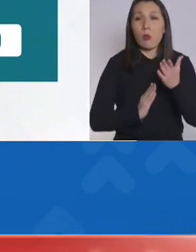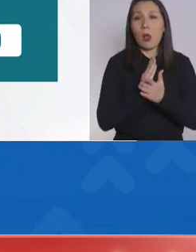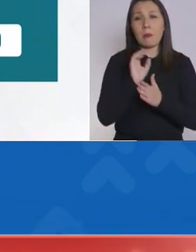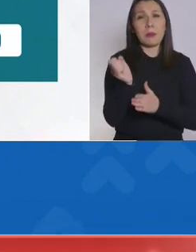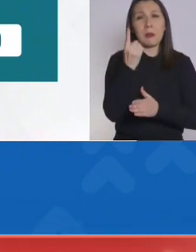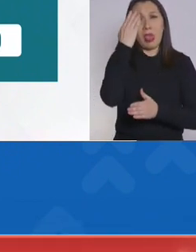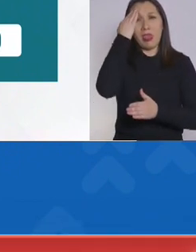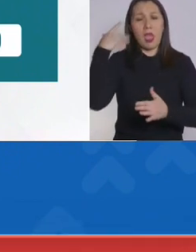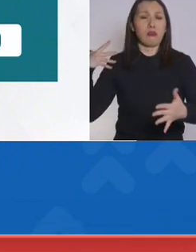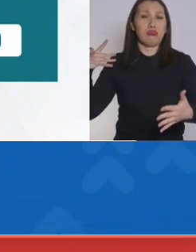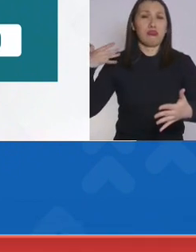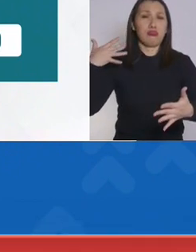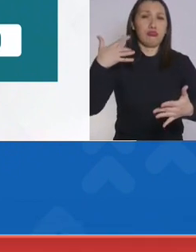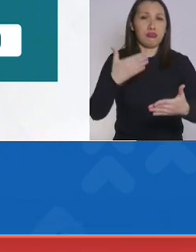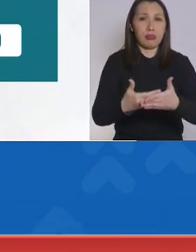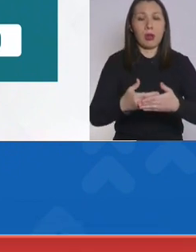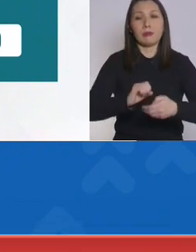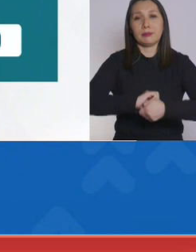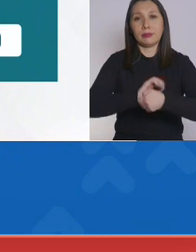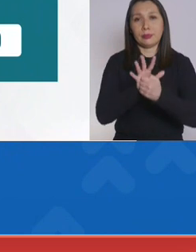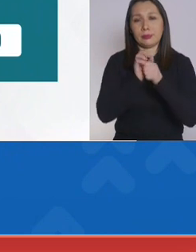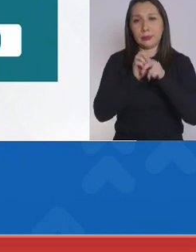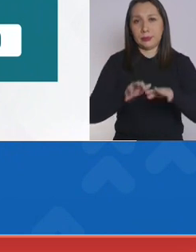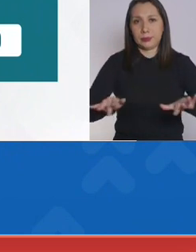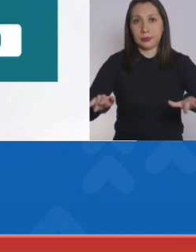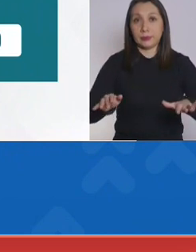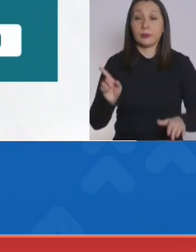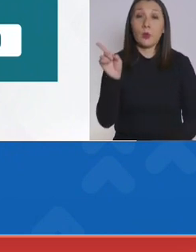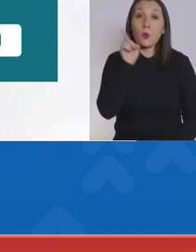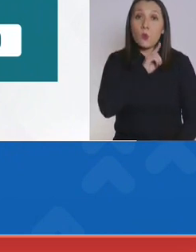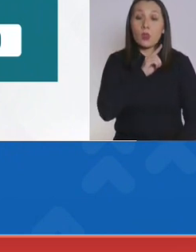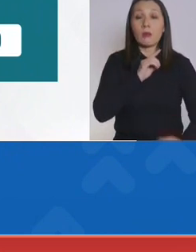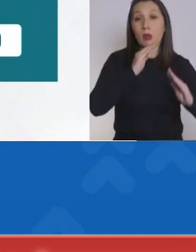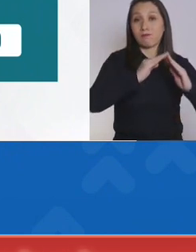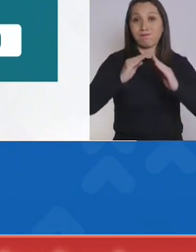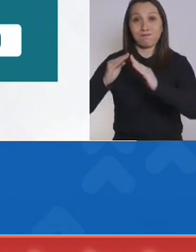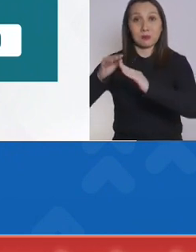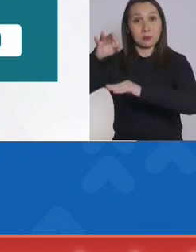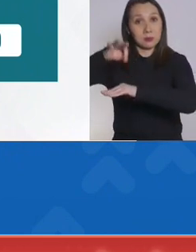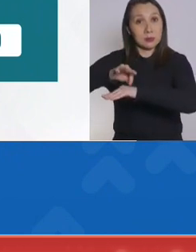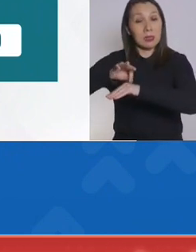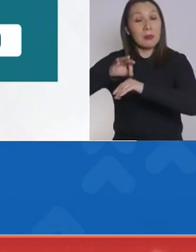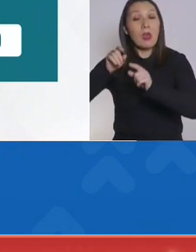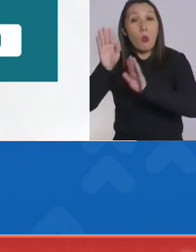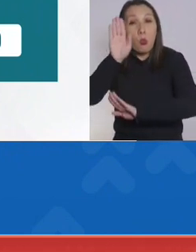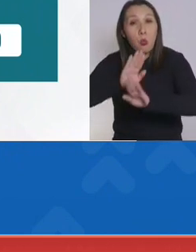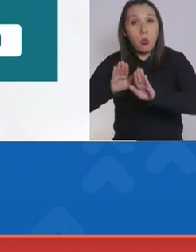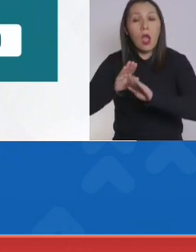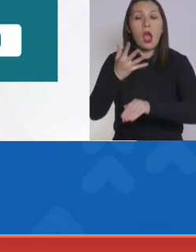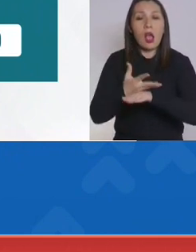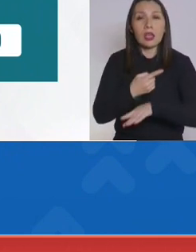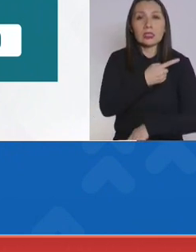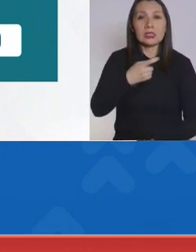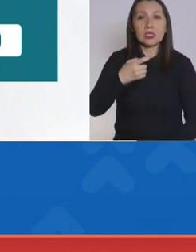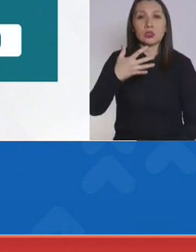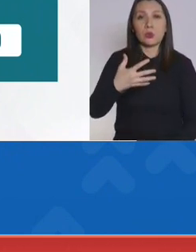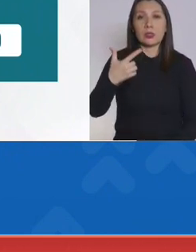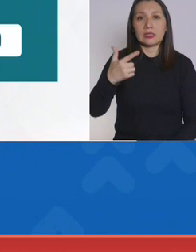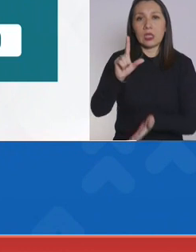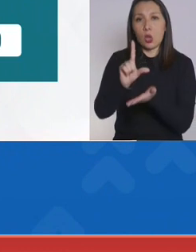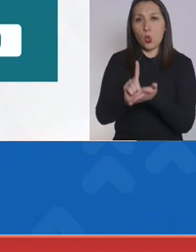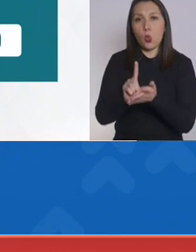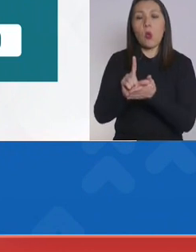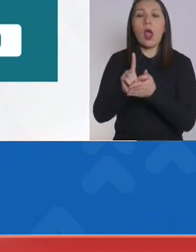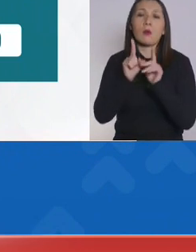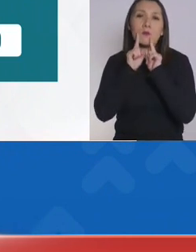comienzo de esta pandemia. Finalmente, en cuanto a las residencias sanitarias, disponemos de 157 recintos de